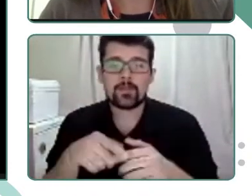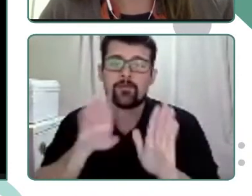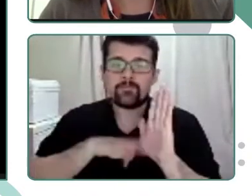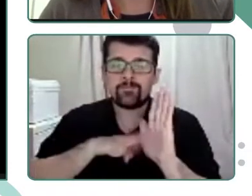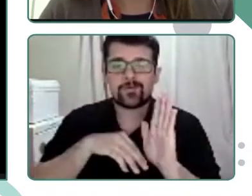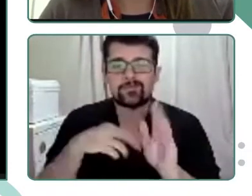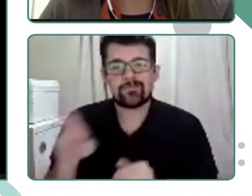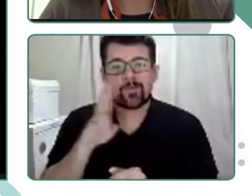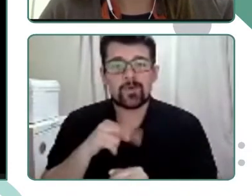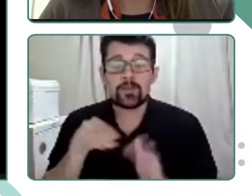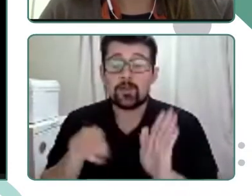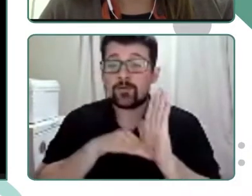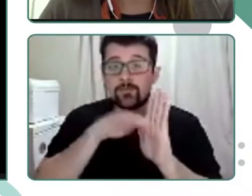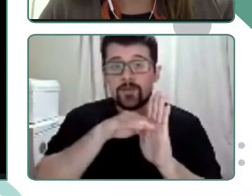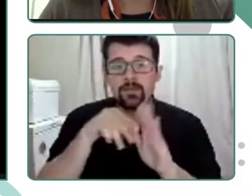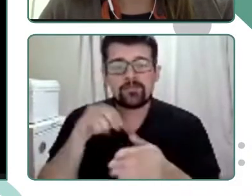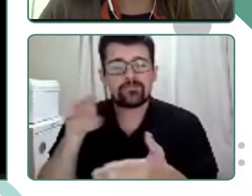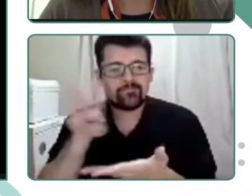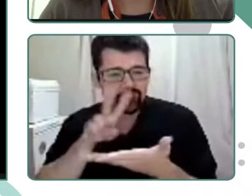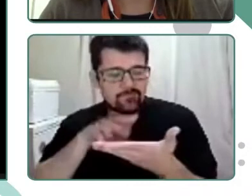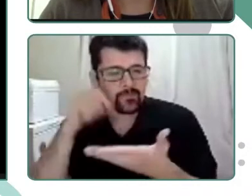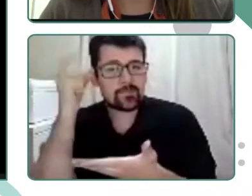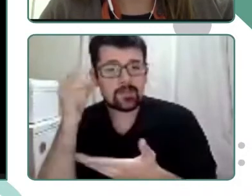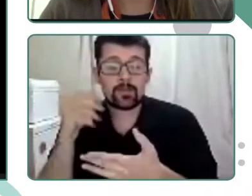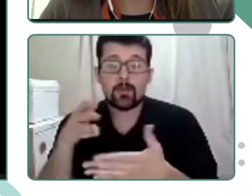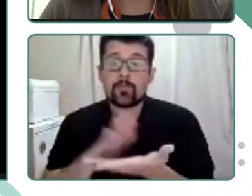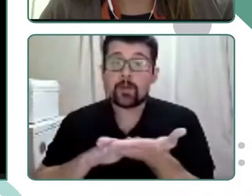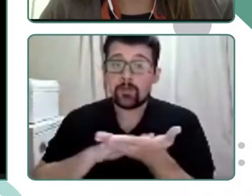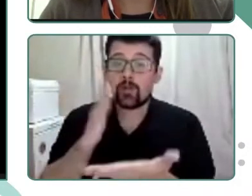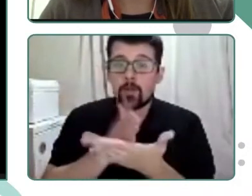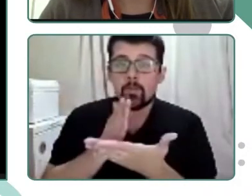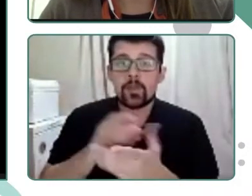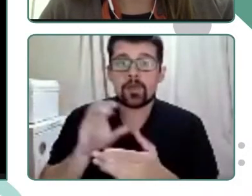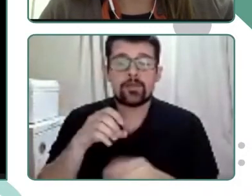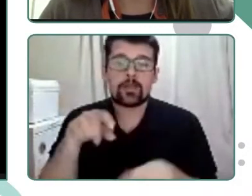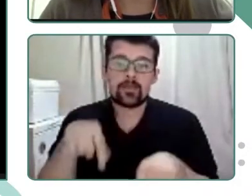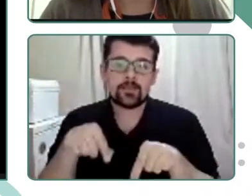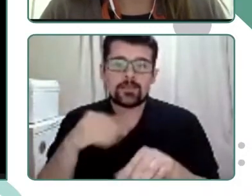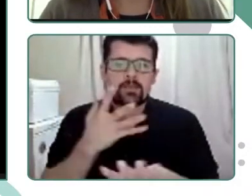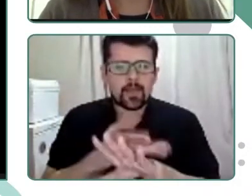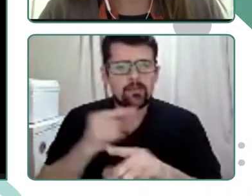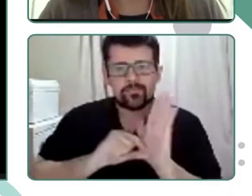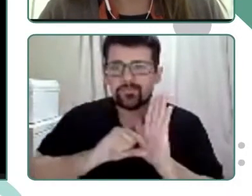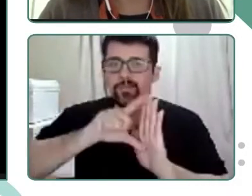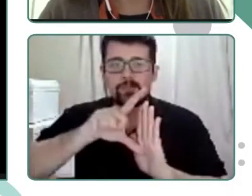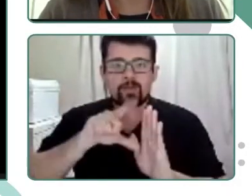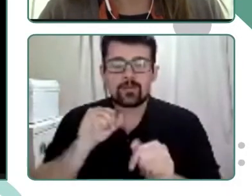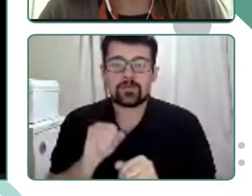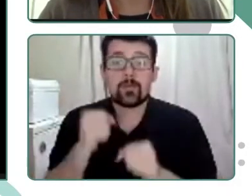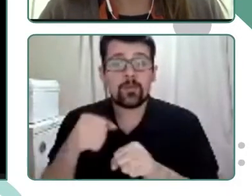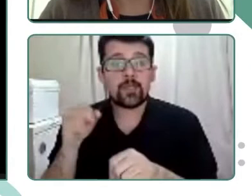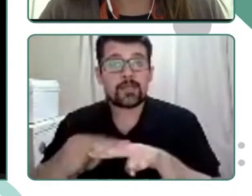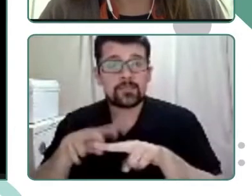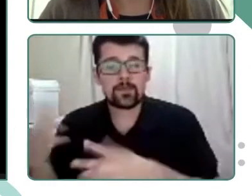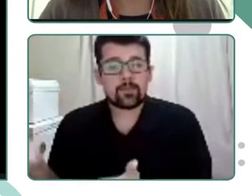lectora, la necesidad por otra parte de que las escuelas rurales que existen en nuestra región, que es un alto número, cuenten con la acreditación